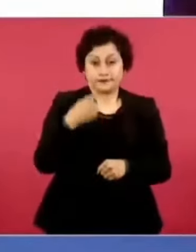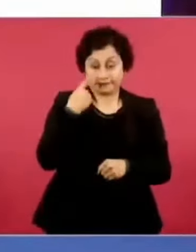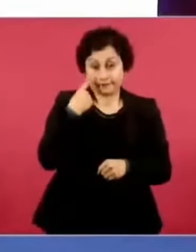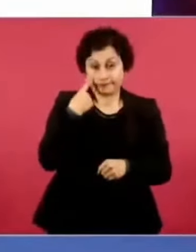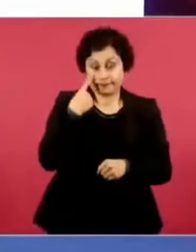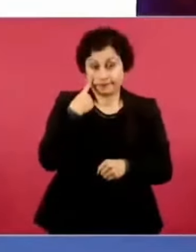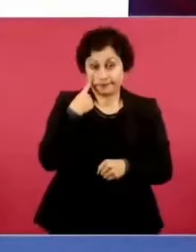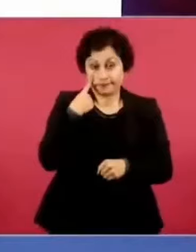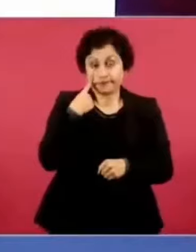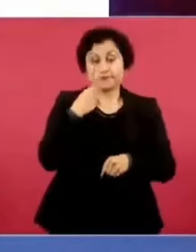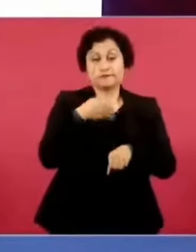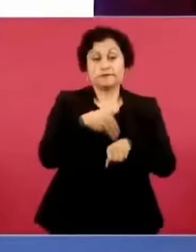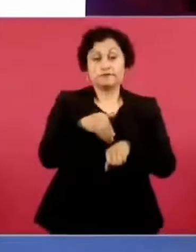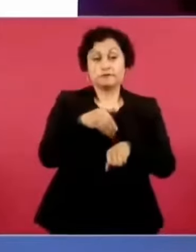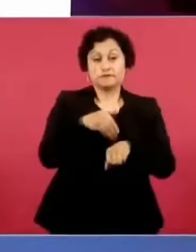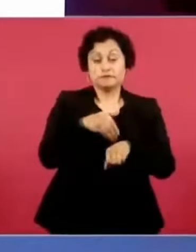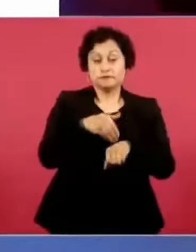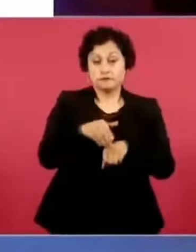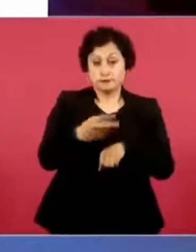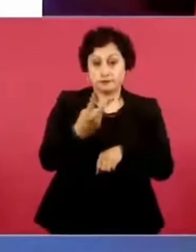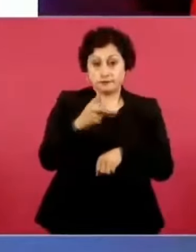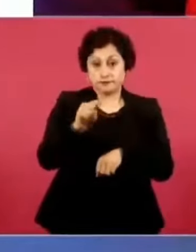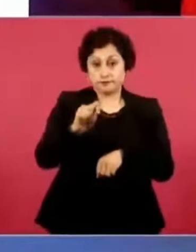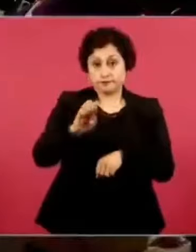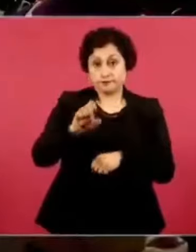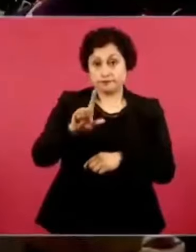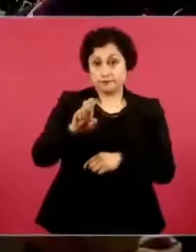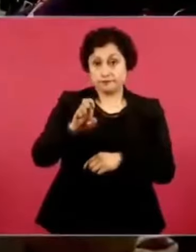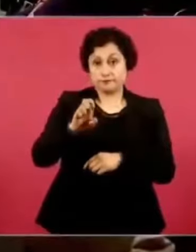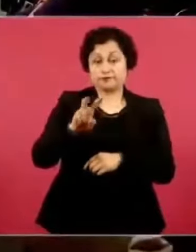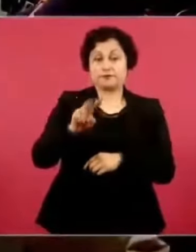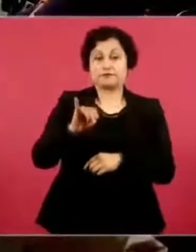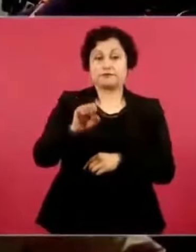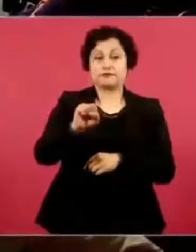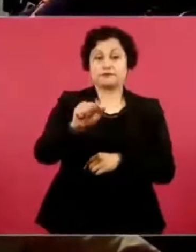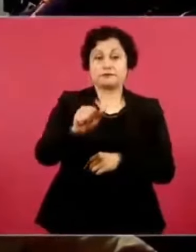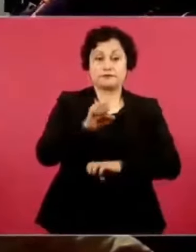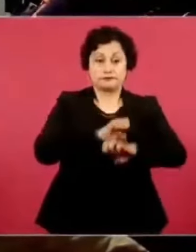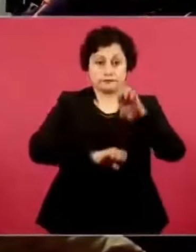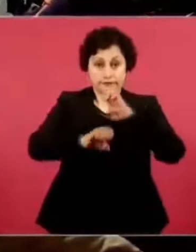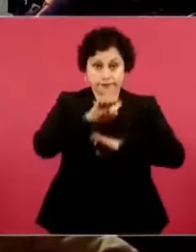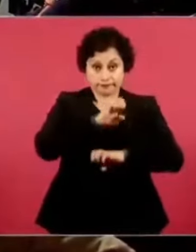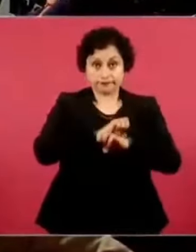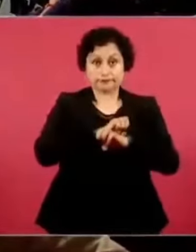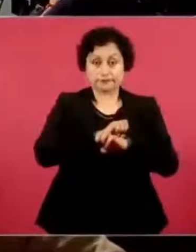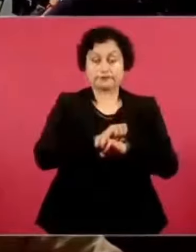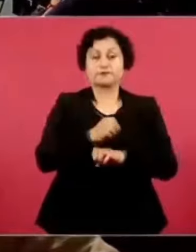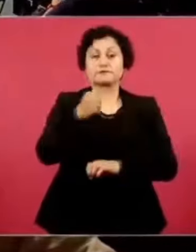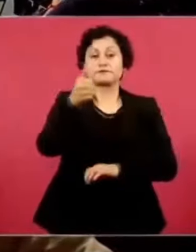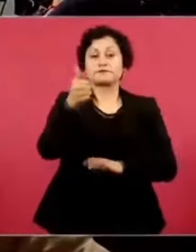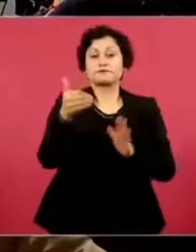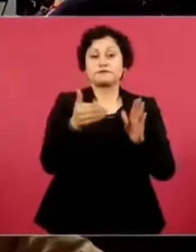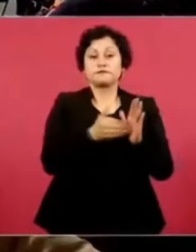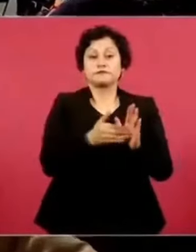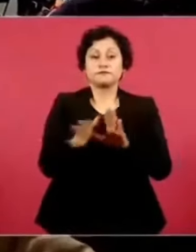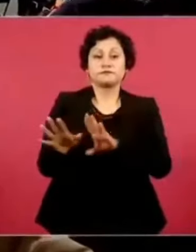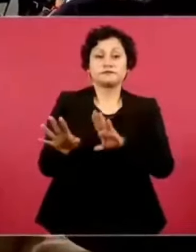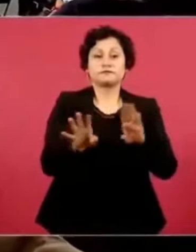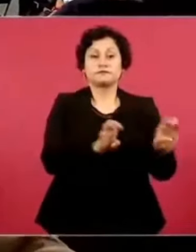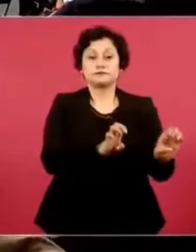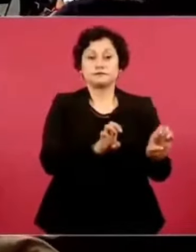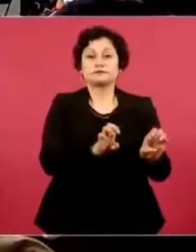seis mil novecientos veintinueve millones,